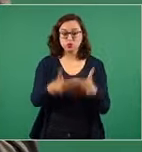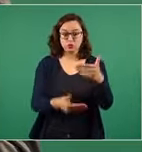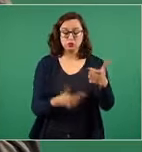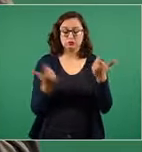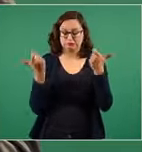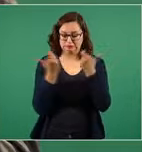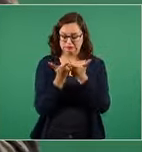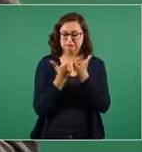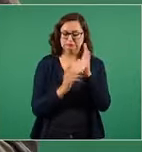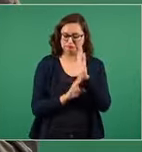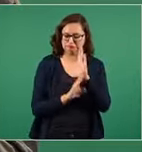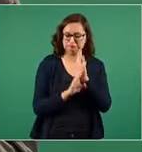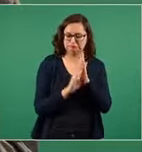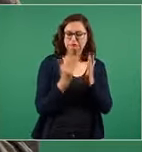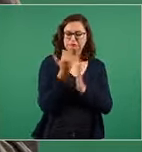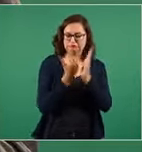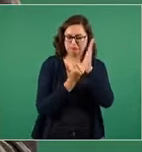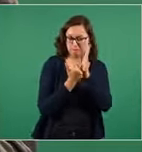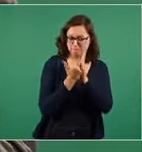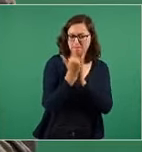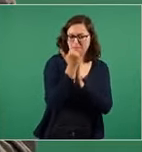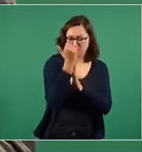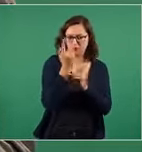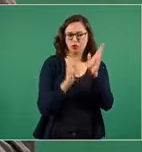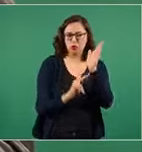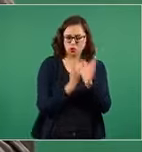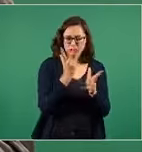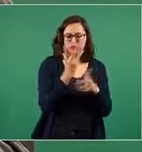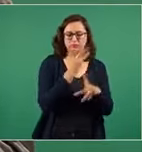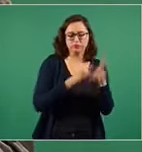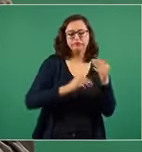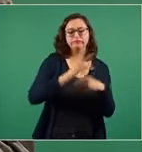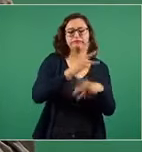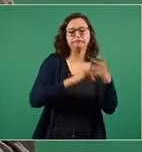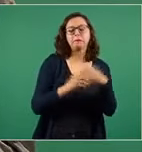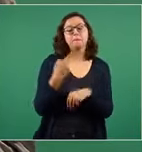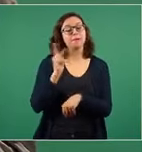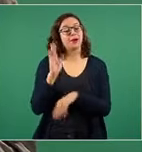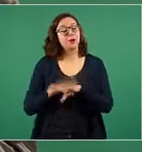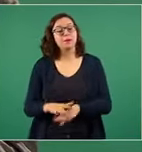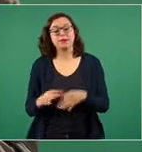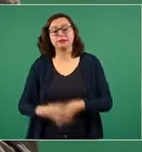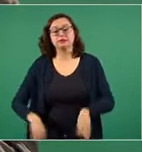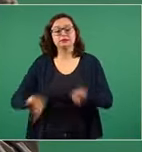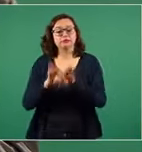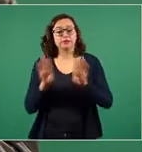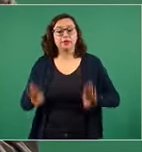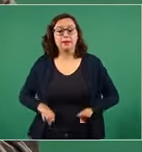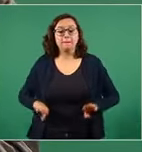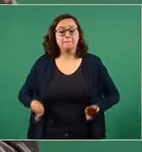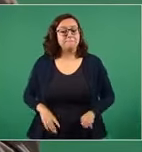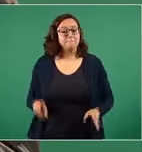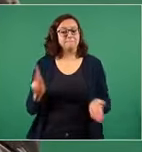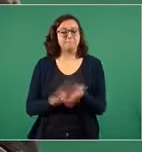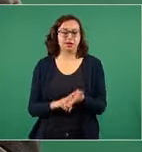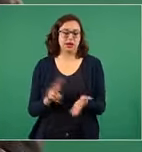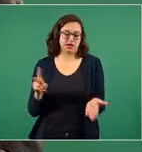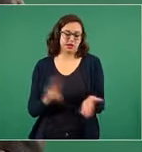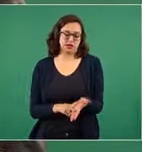económica y todo. Pero lo que tenemos que fortalecer más son nuestros valores, porque fue la decadencia,